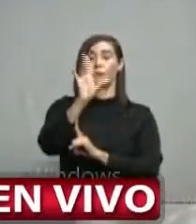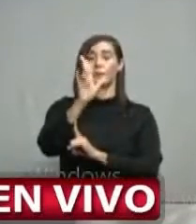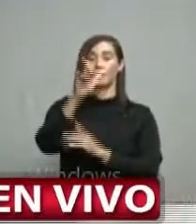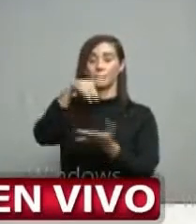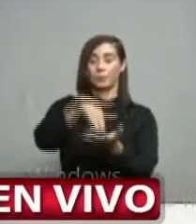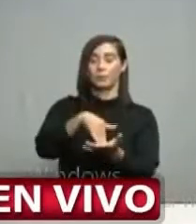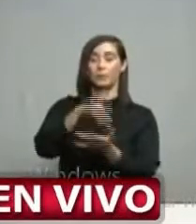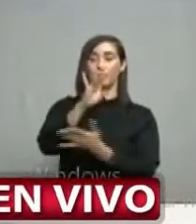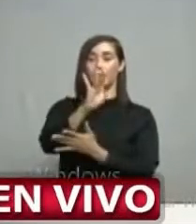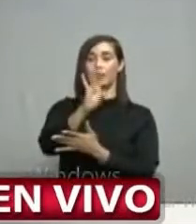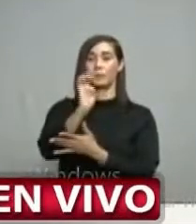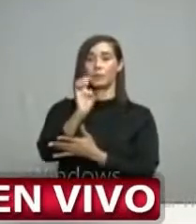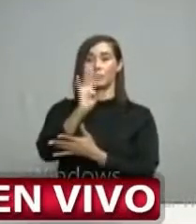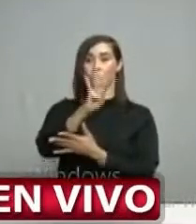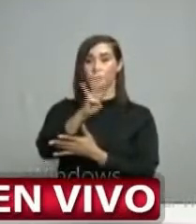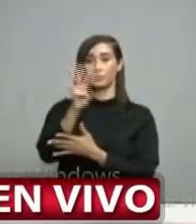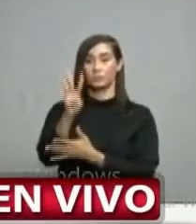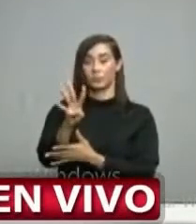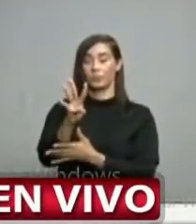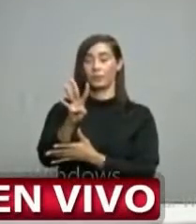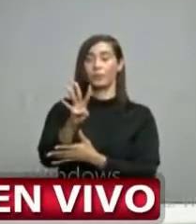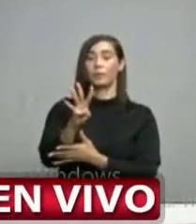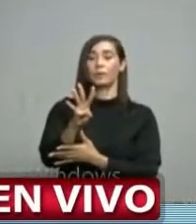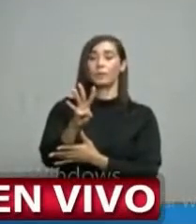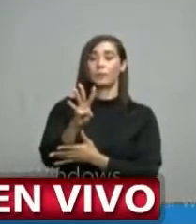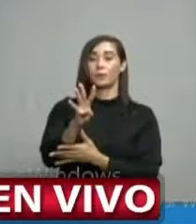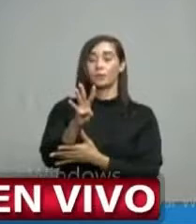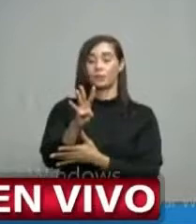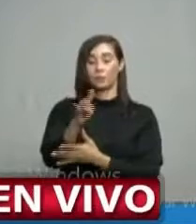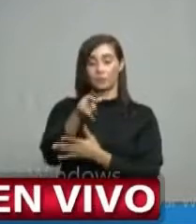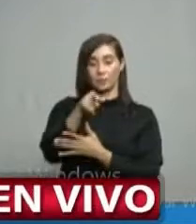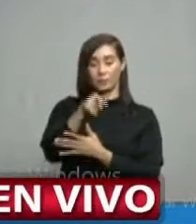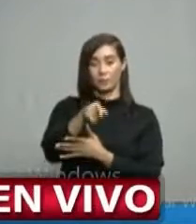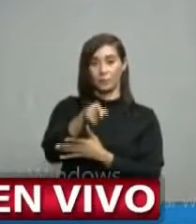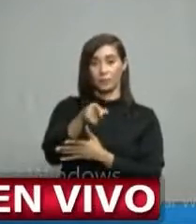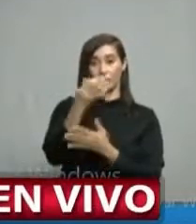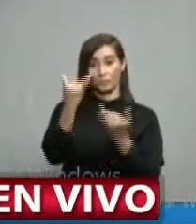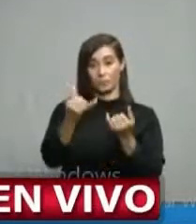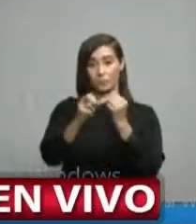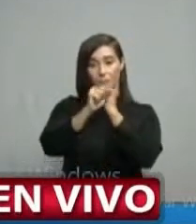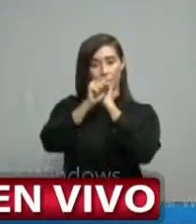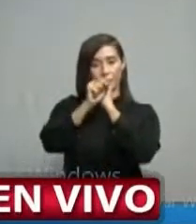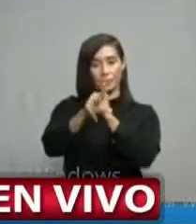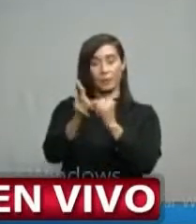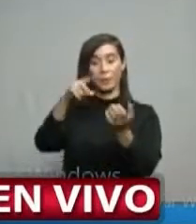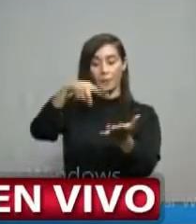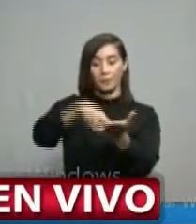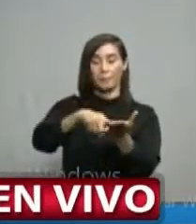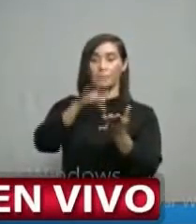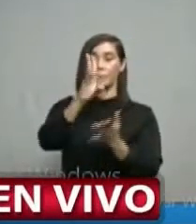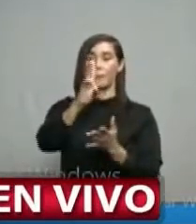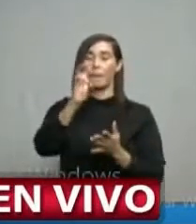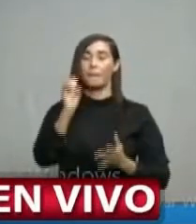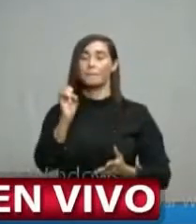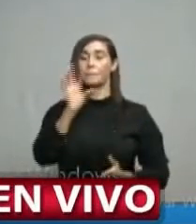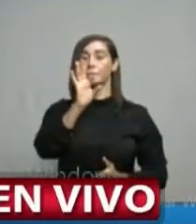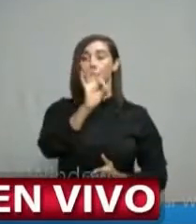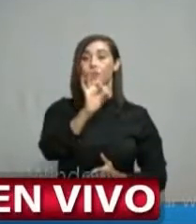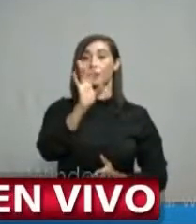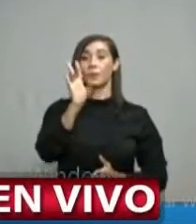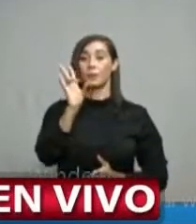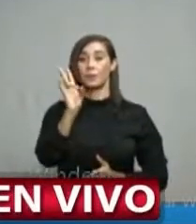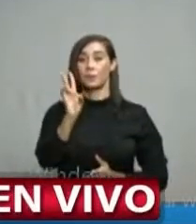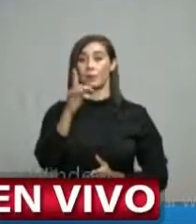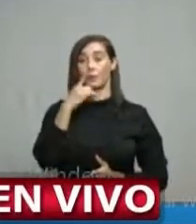.444 y solo para este boletín 1.797